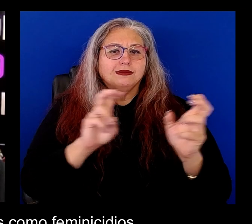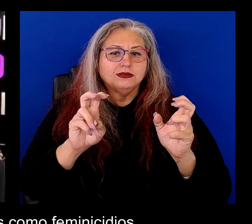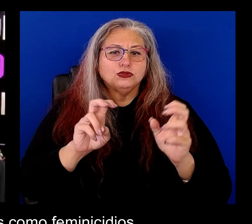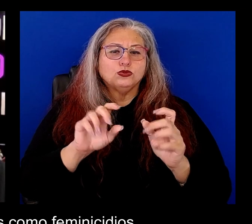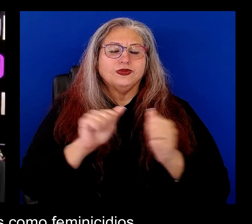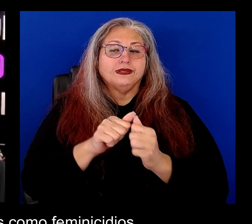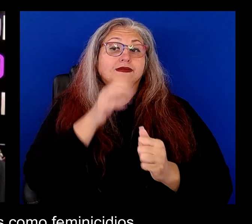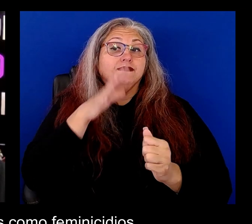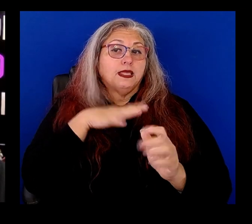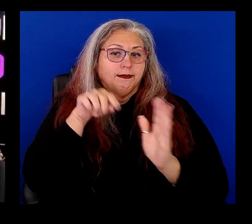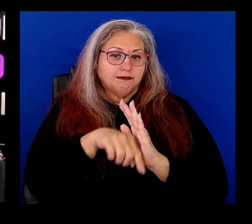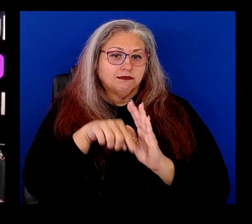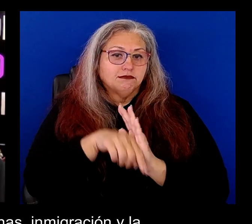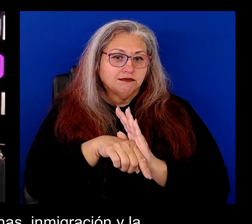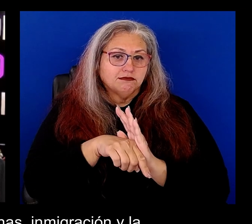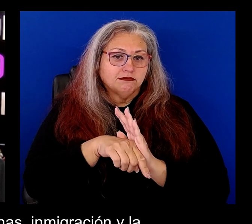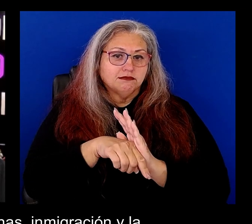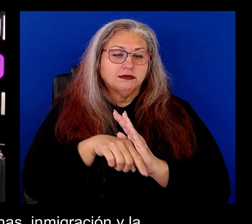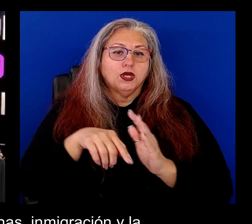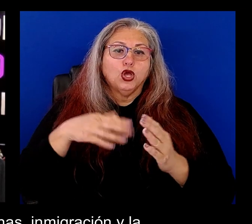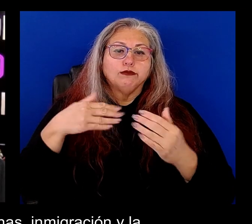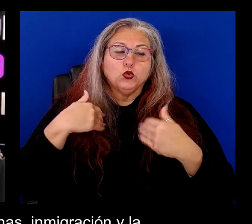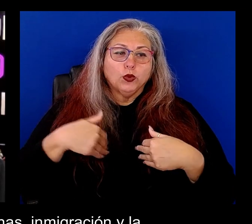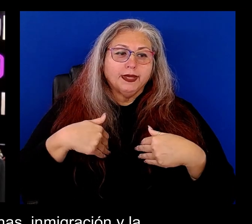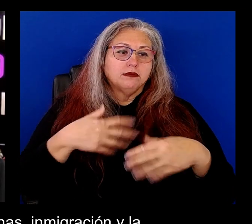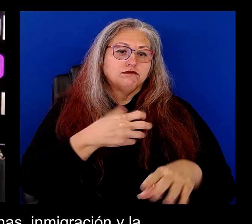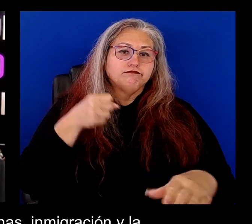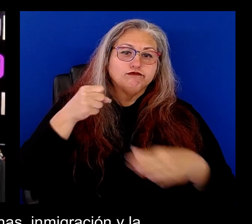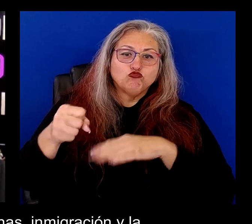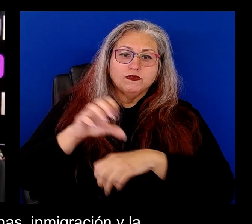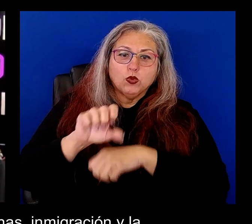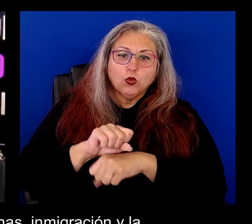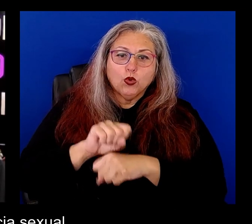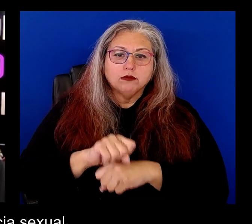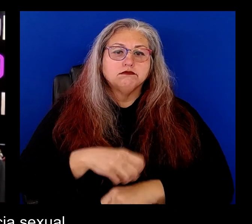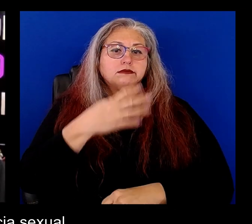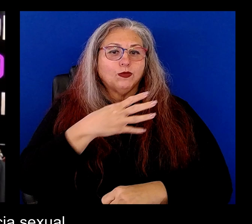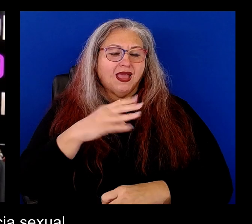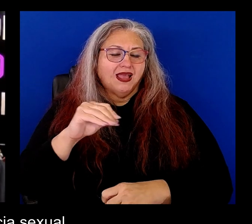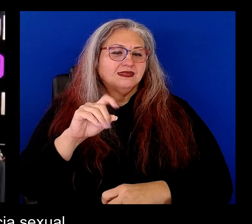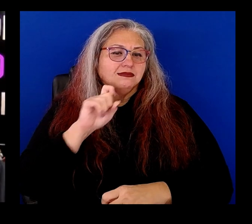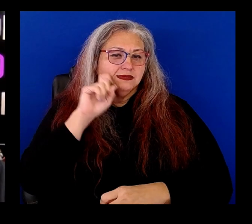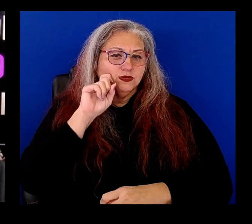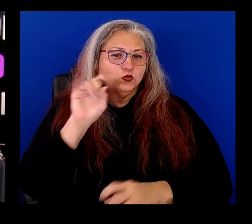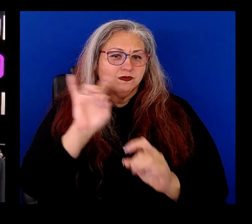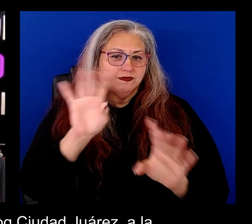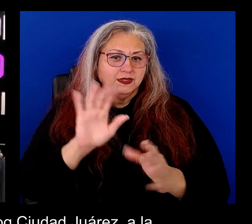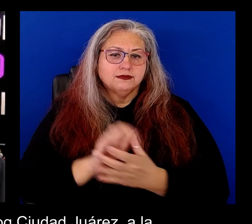feminicidios, la trata de personas, inmigración y la violencia sexual.